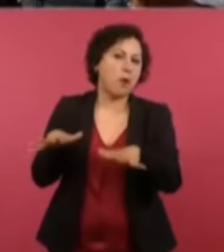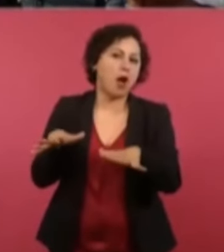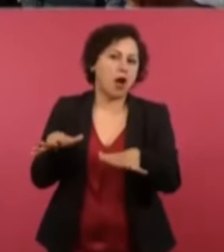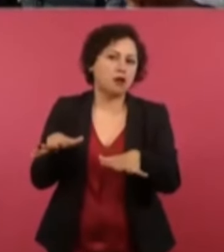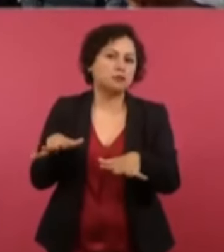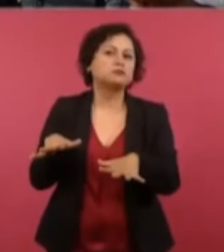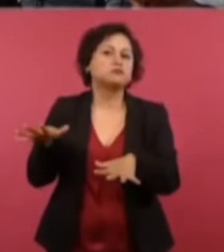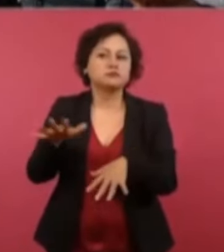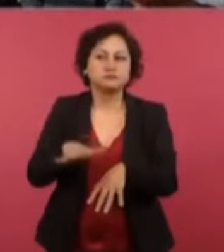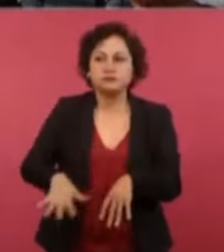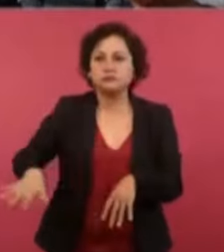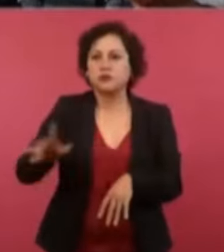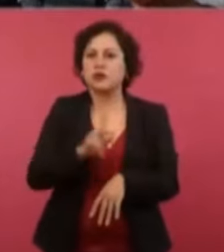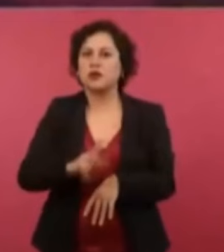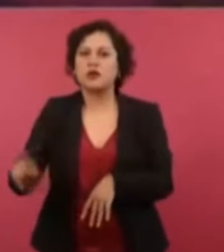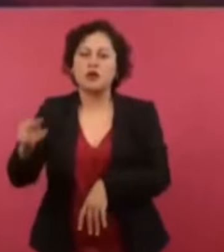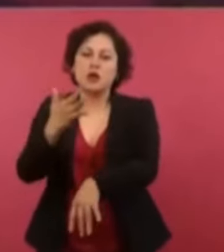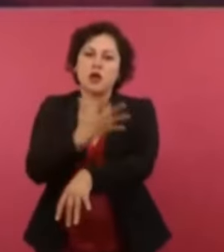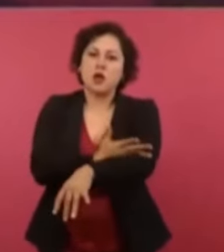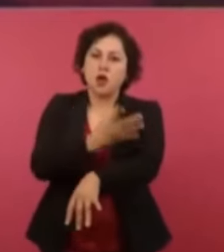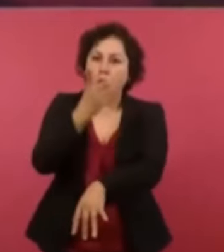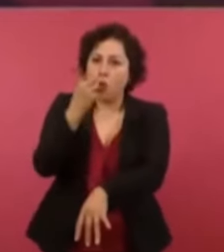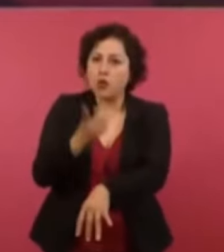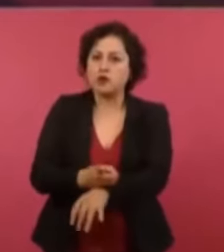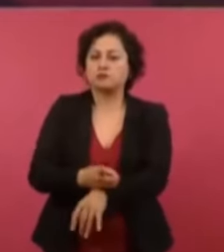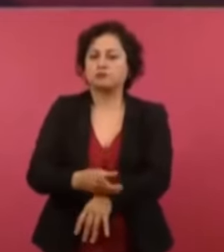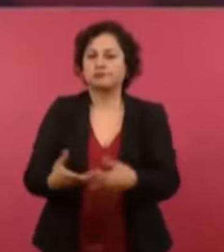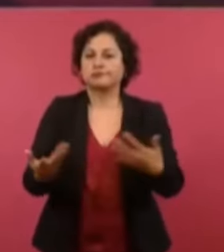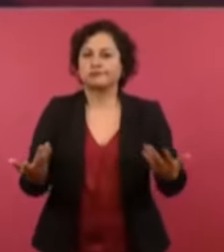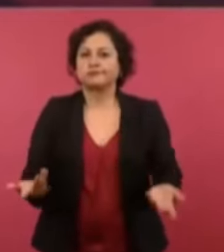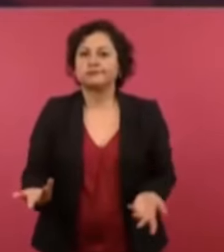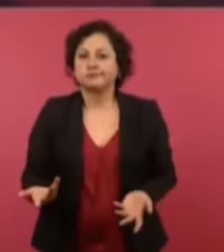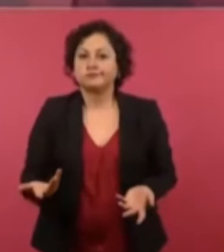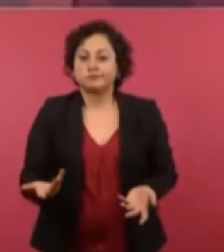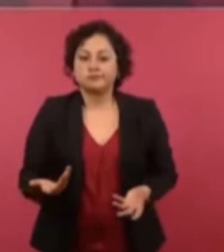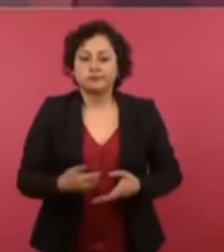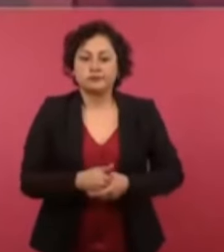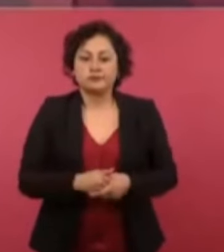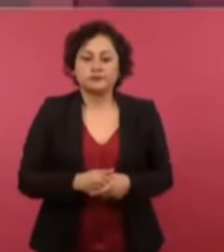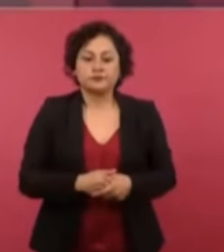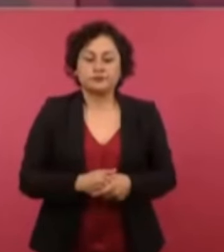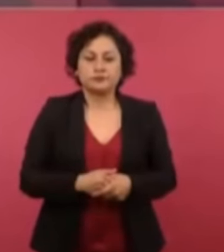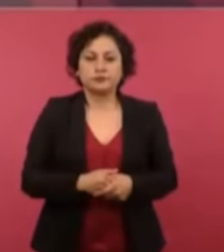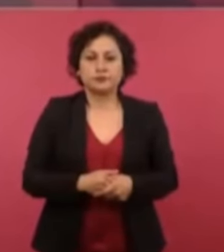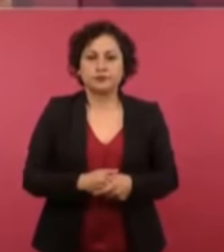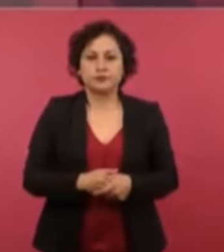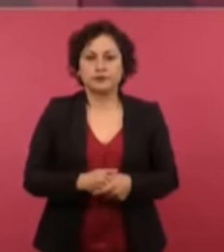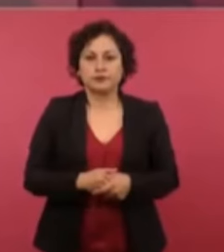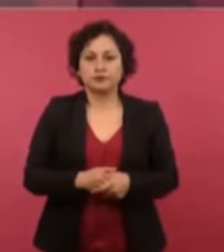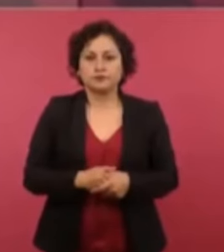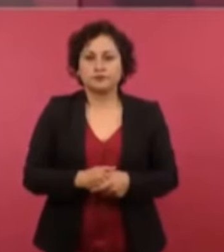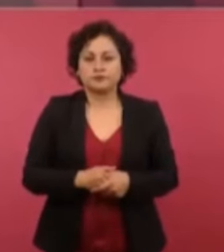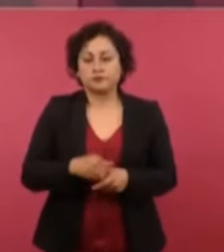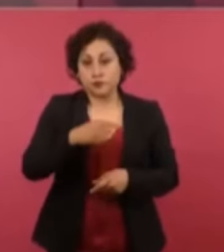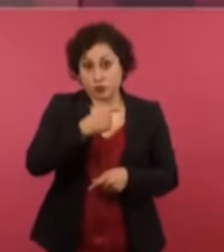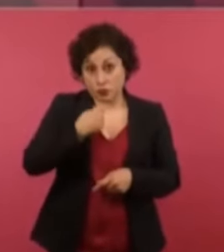honestos, porque estamos nosotros construyendo caminos